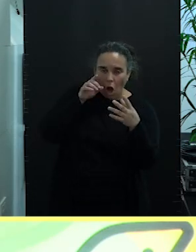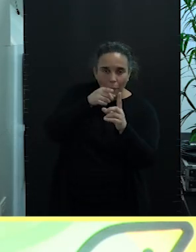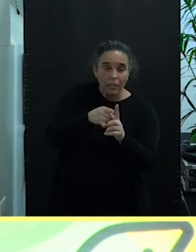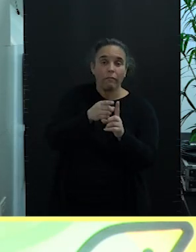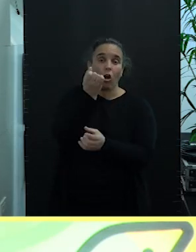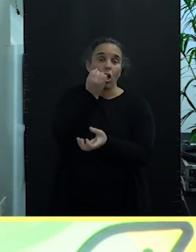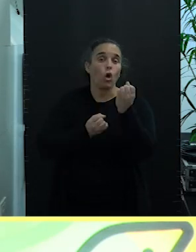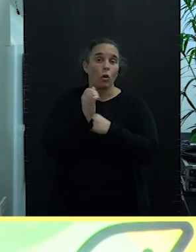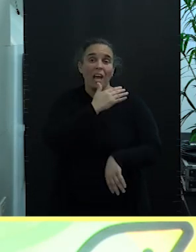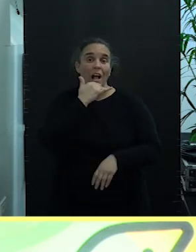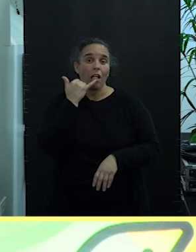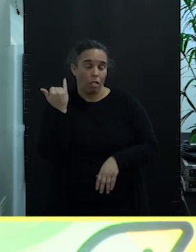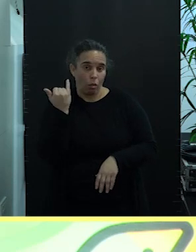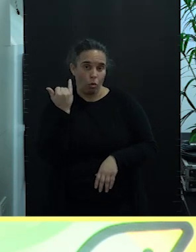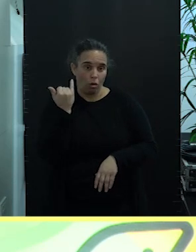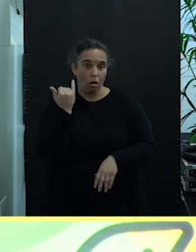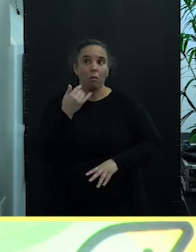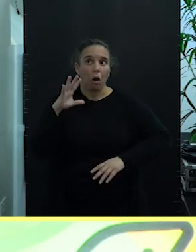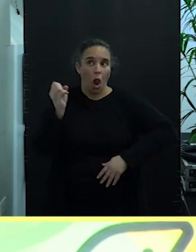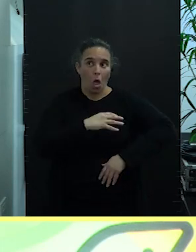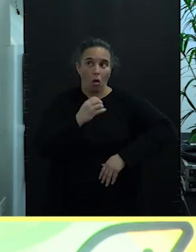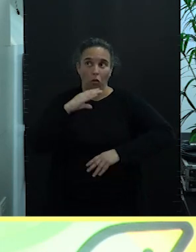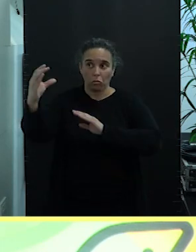pero que los fondos CEDER ya en su momento también recogían.